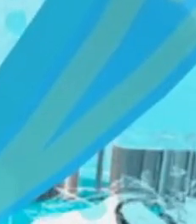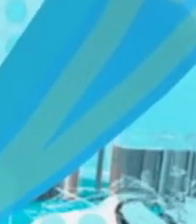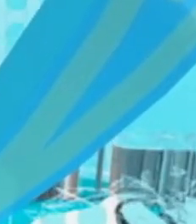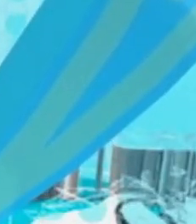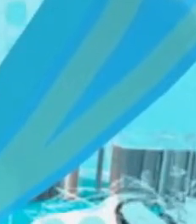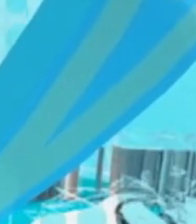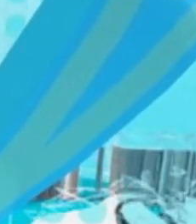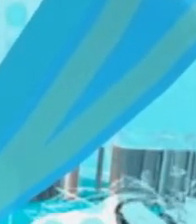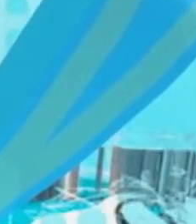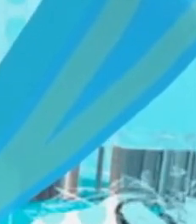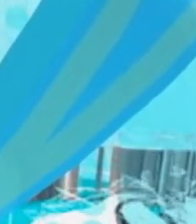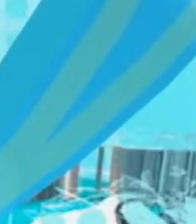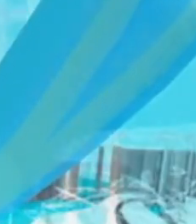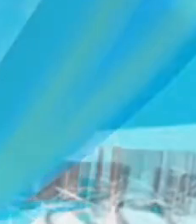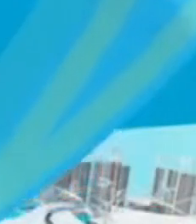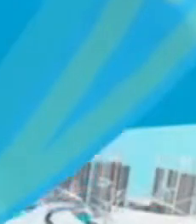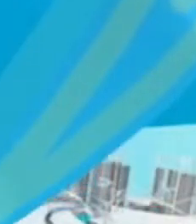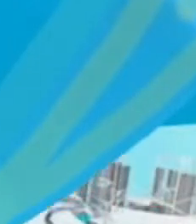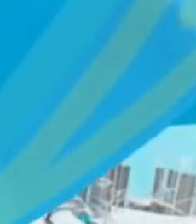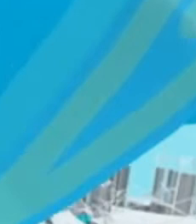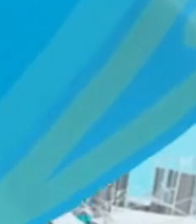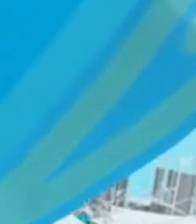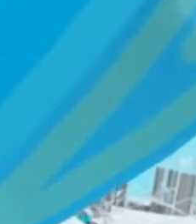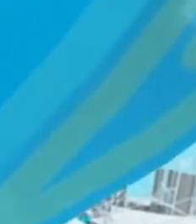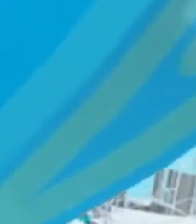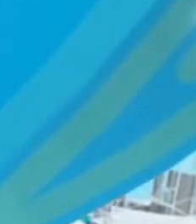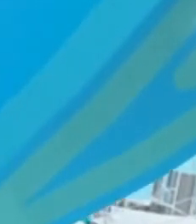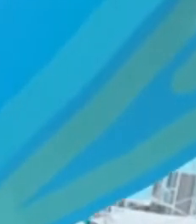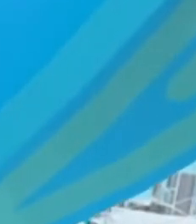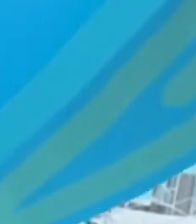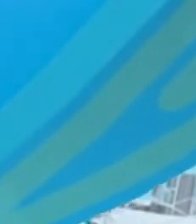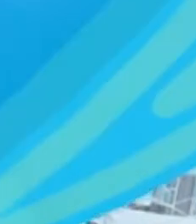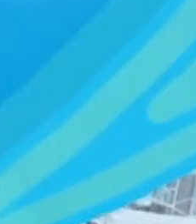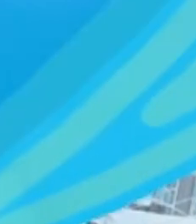Banco Popular presenta El tipo de cambio